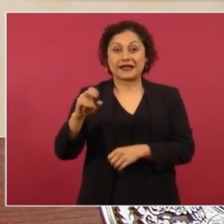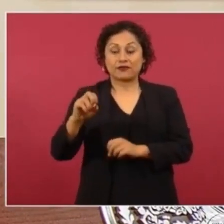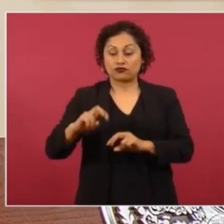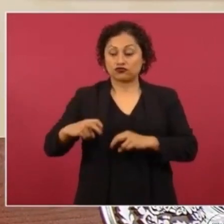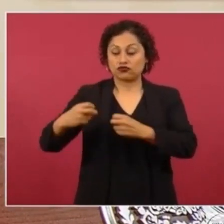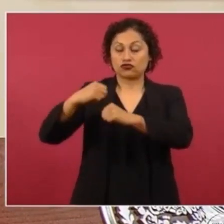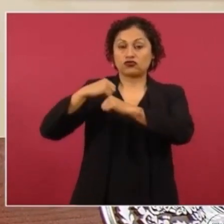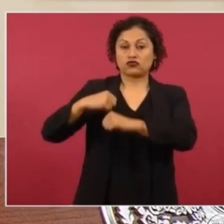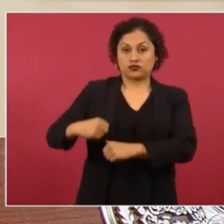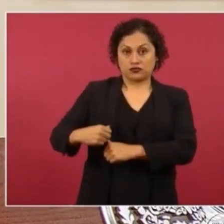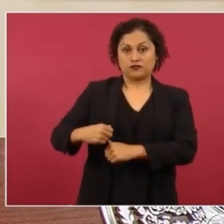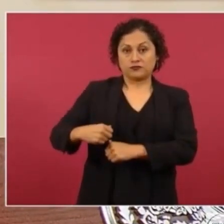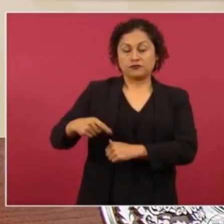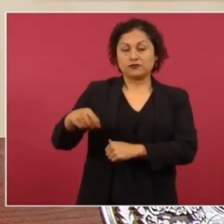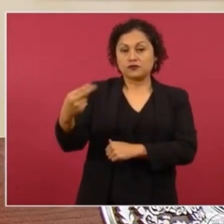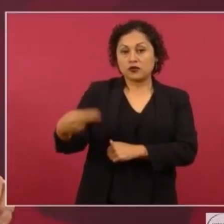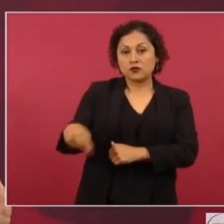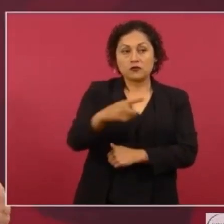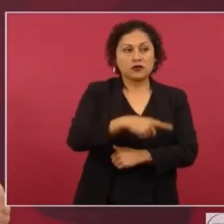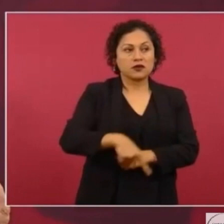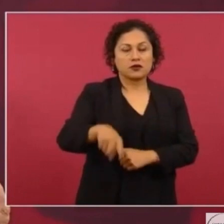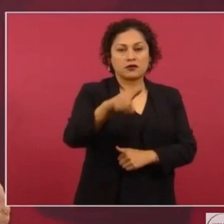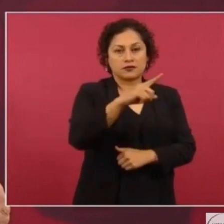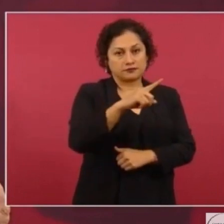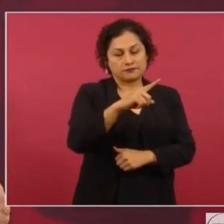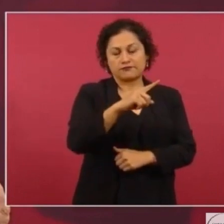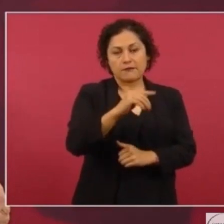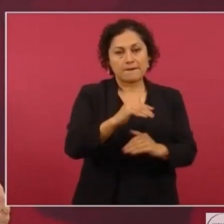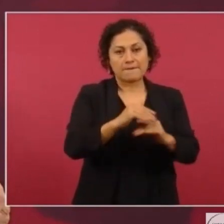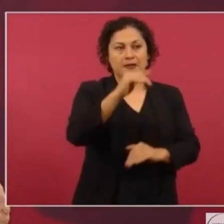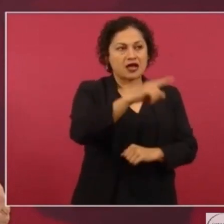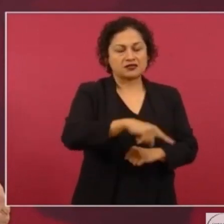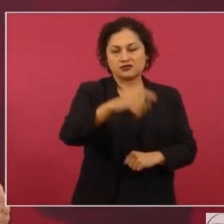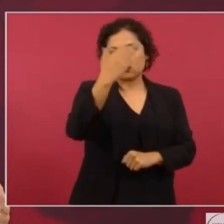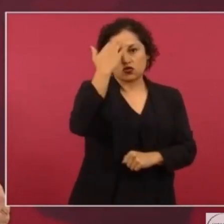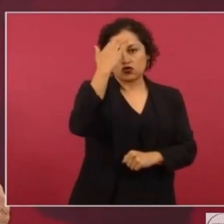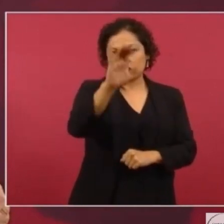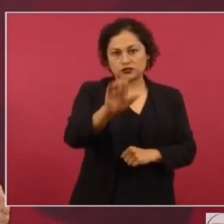Y si les pregunto sobre los jueces, va a ser 99.9.